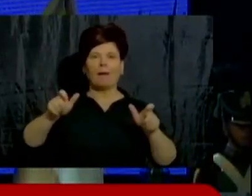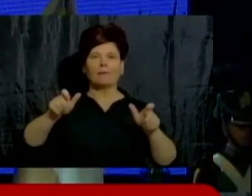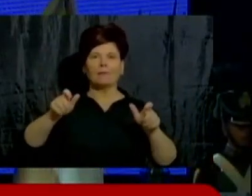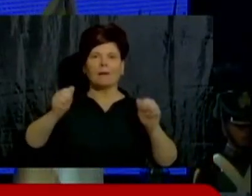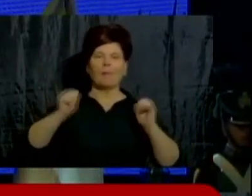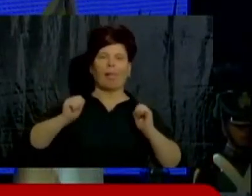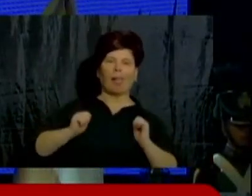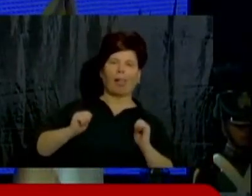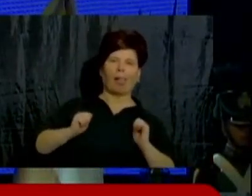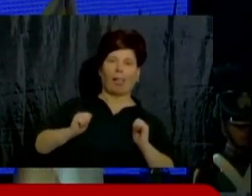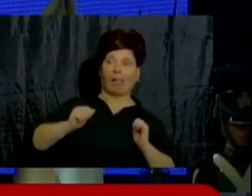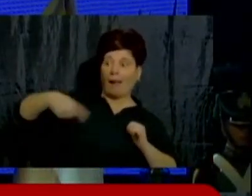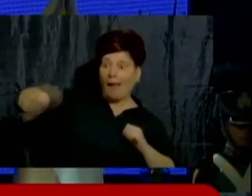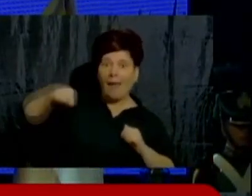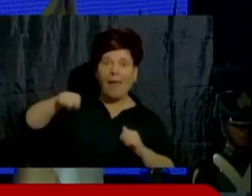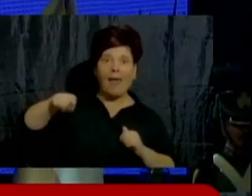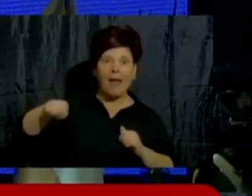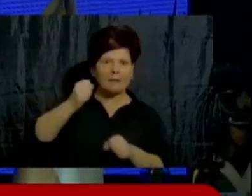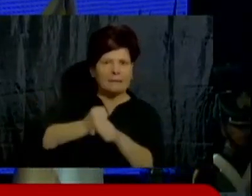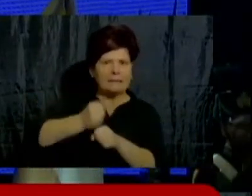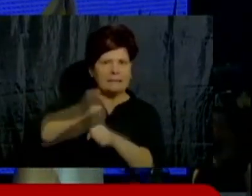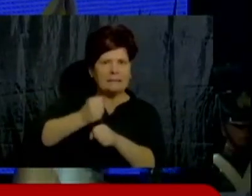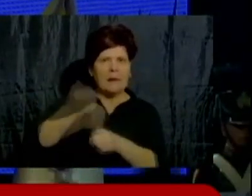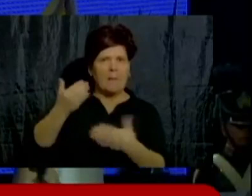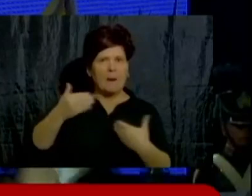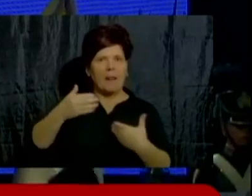trabajando y recuperando a la ciudad.